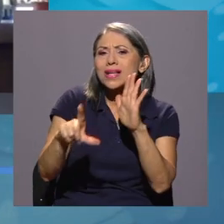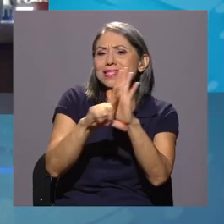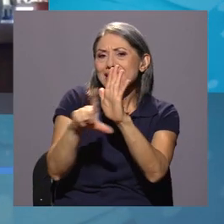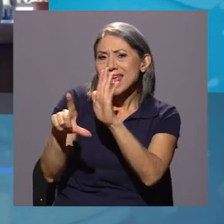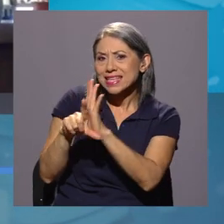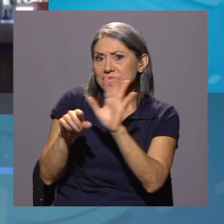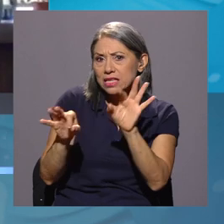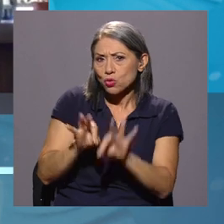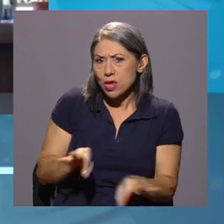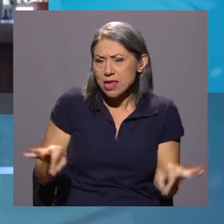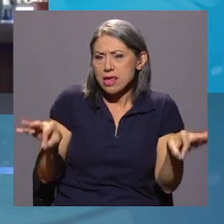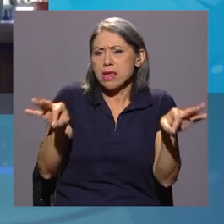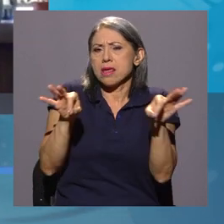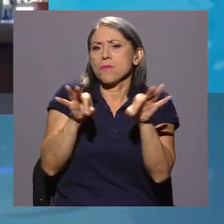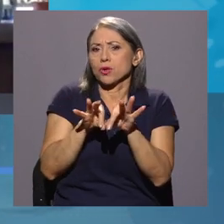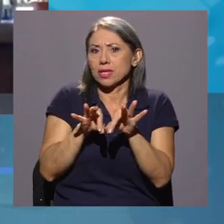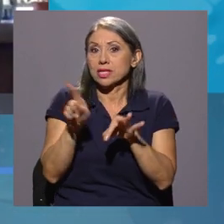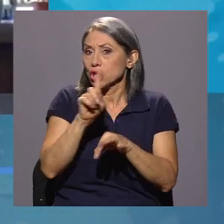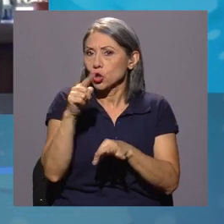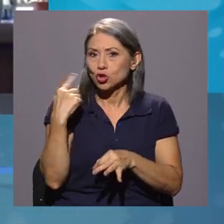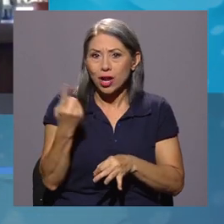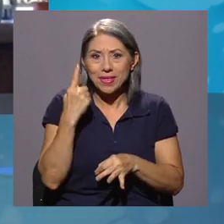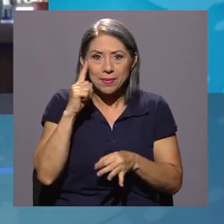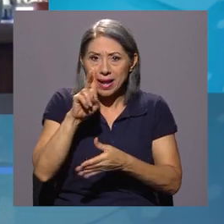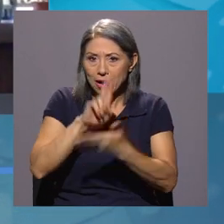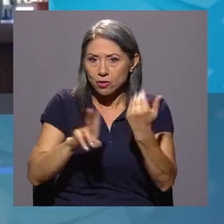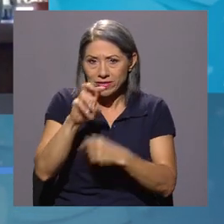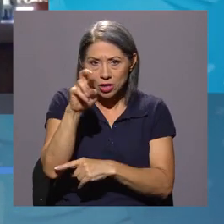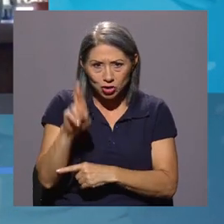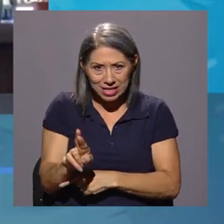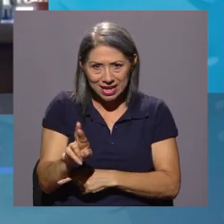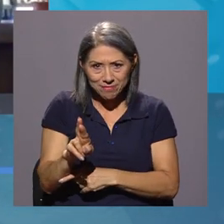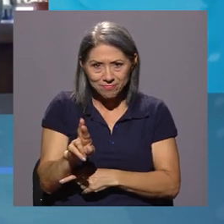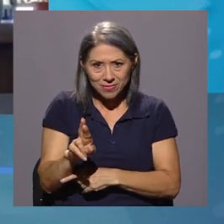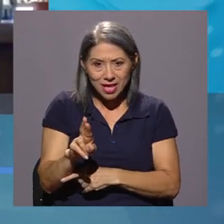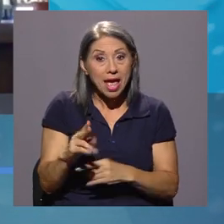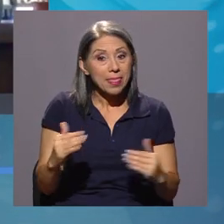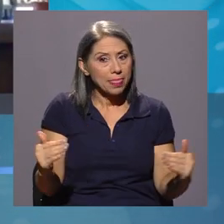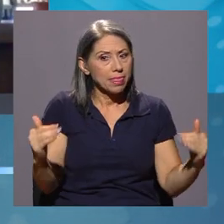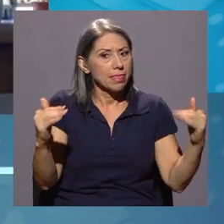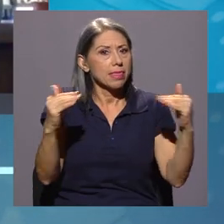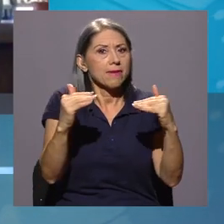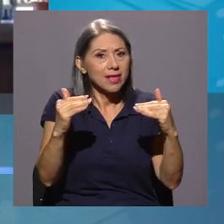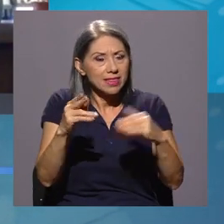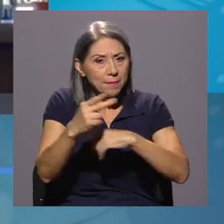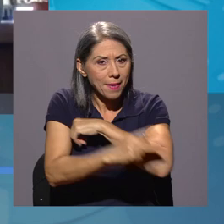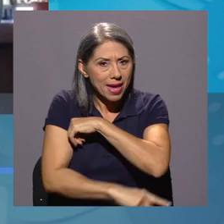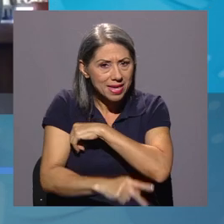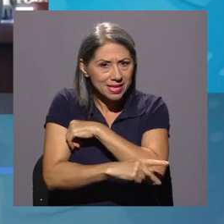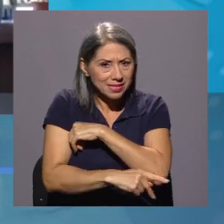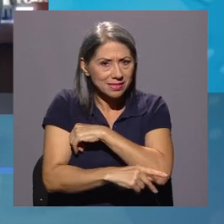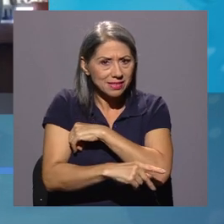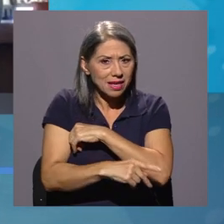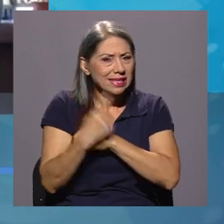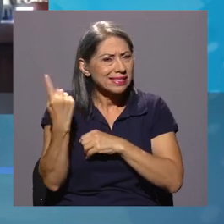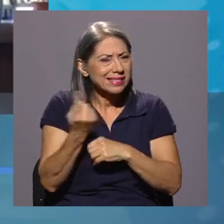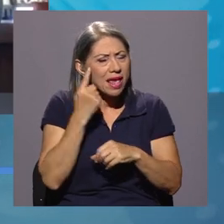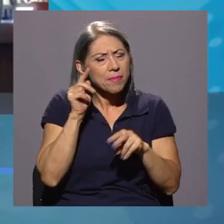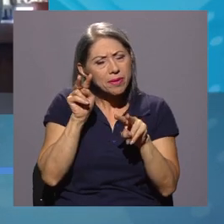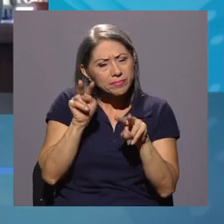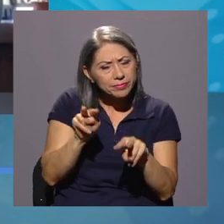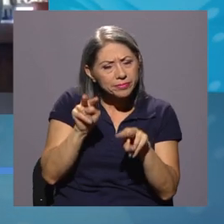leyes que es por su importancia, no solamente para el funcionamiento de la Universidad de Costa Rica, sino por este más país también, se le da seguimiento.